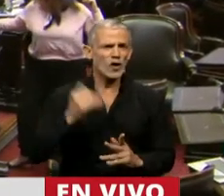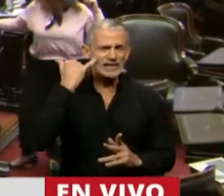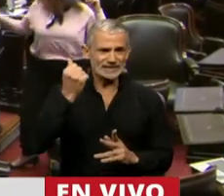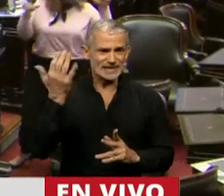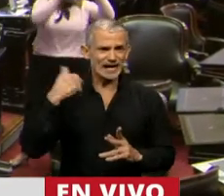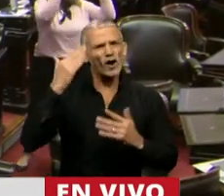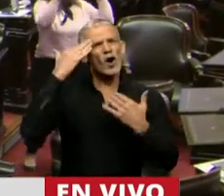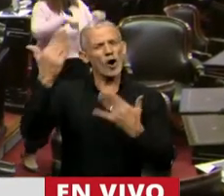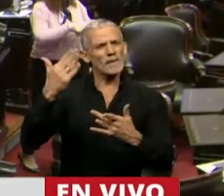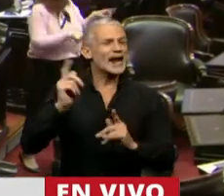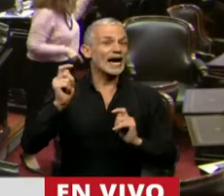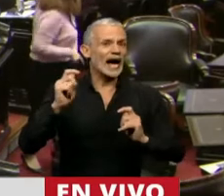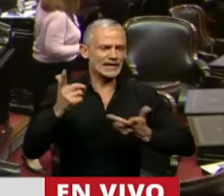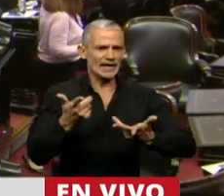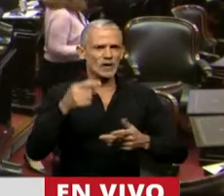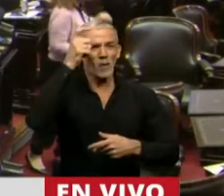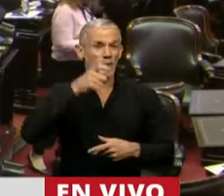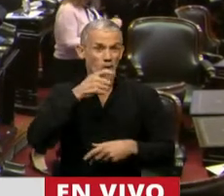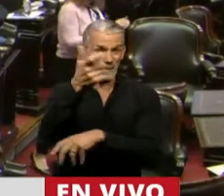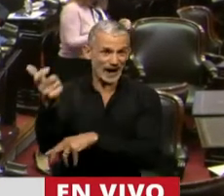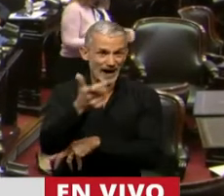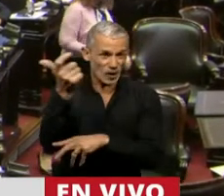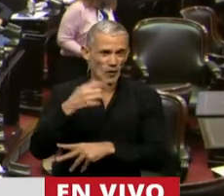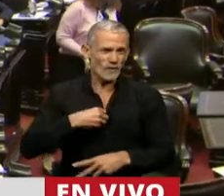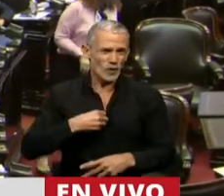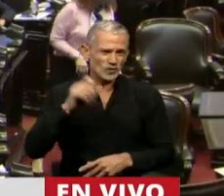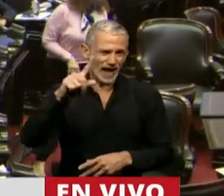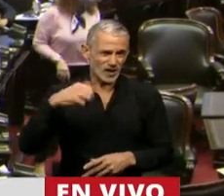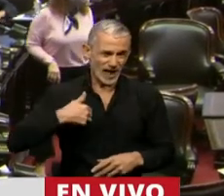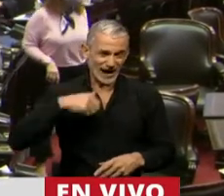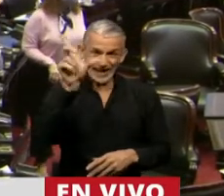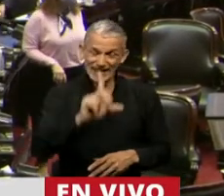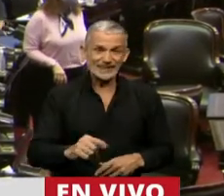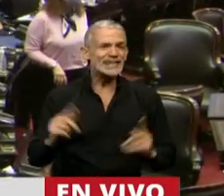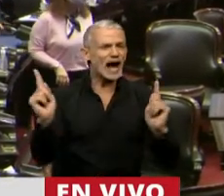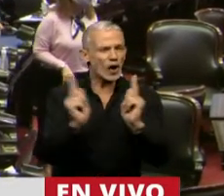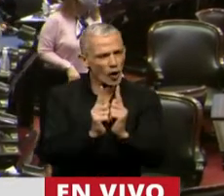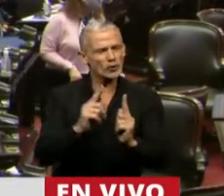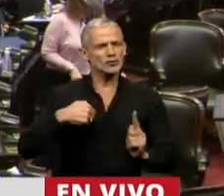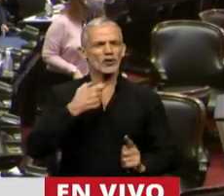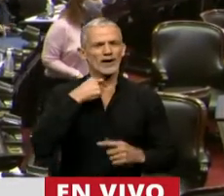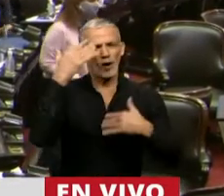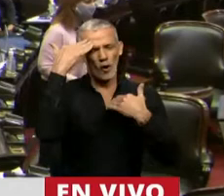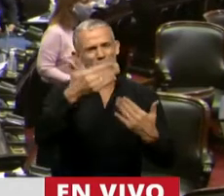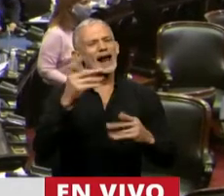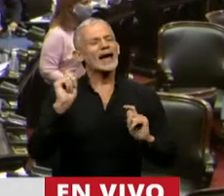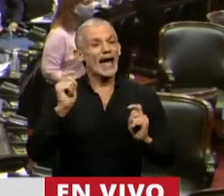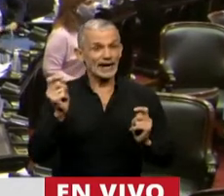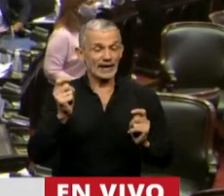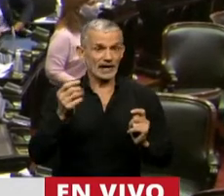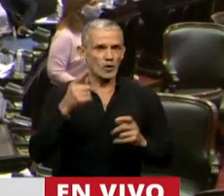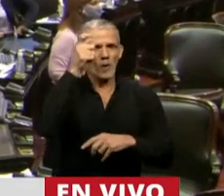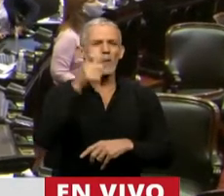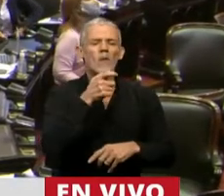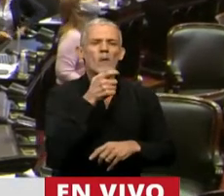y ya que se hizo un homenaje a los bomberos voluntarios del país, también brevemente hacer un homenaje a los